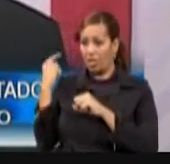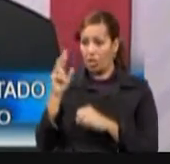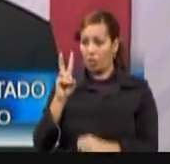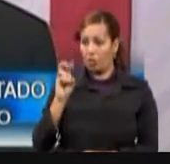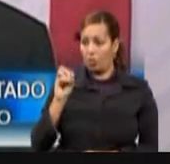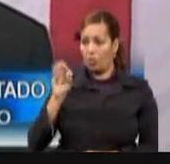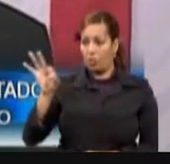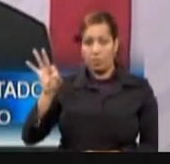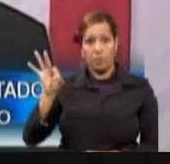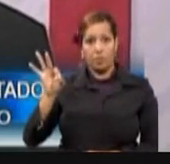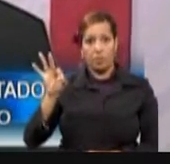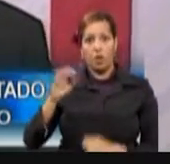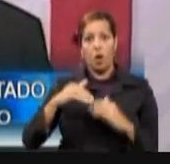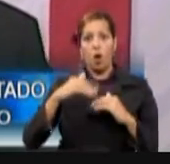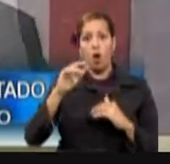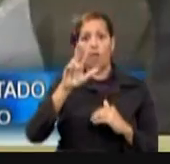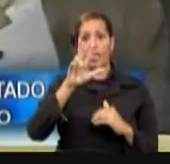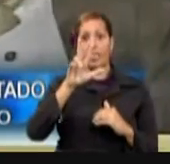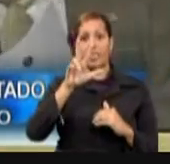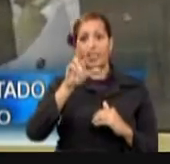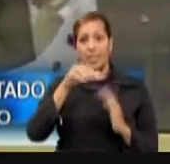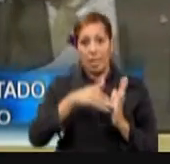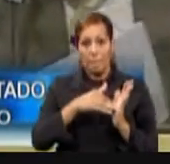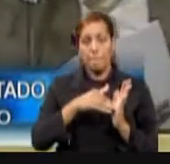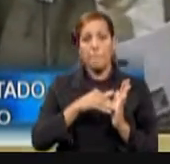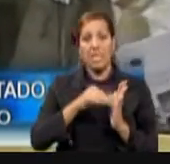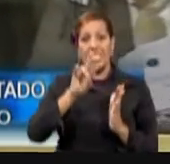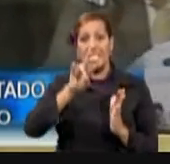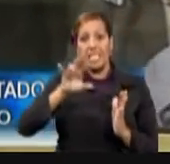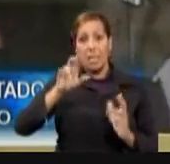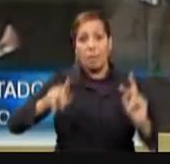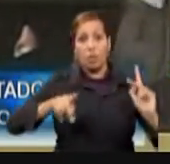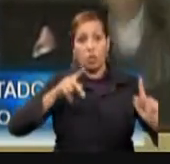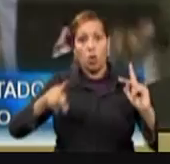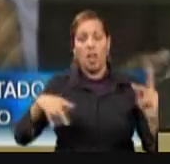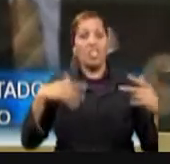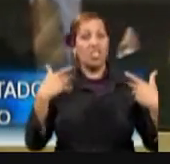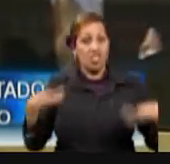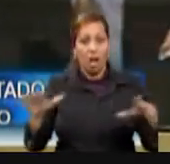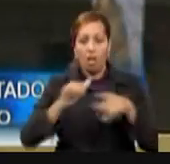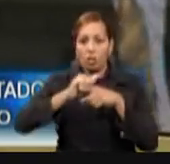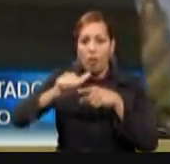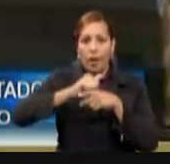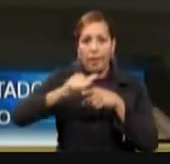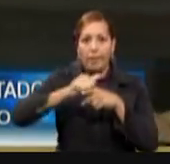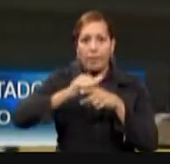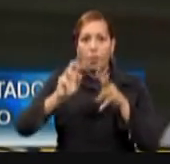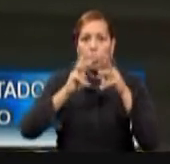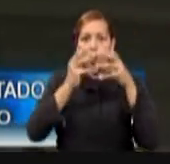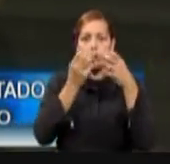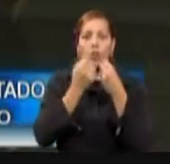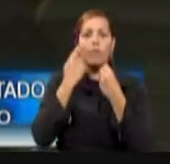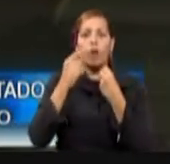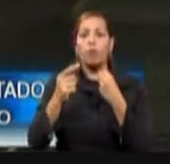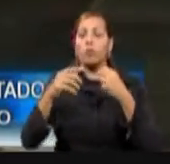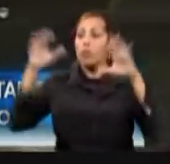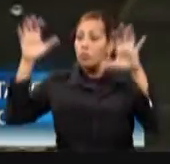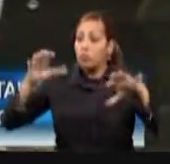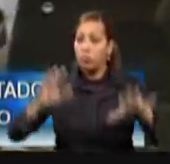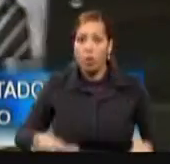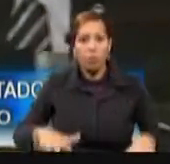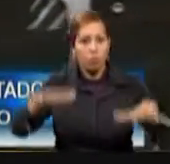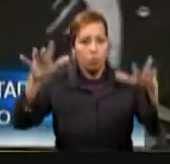3.700 personas fueron adiestradas por dicha agencia en temas de inundaciones, huracanes, plan